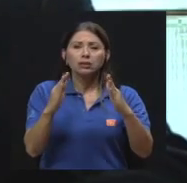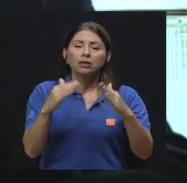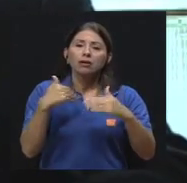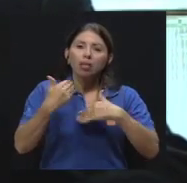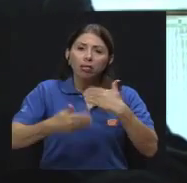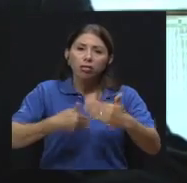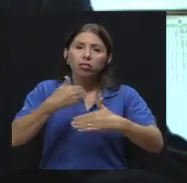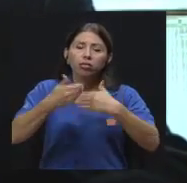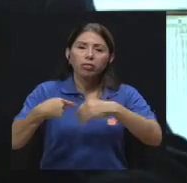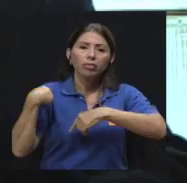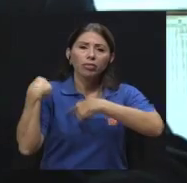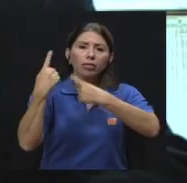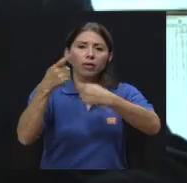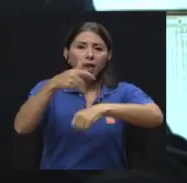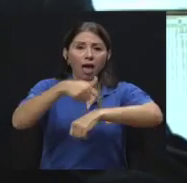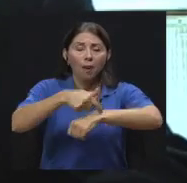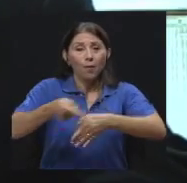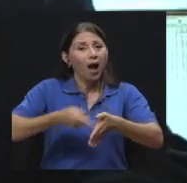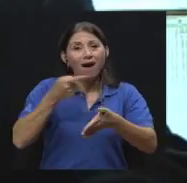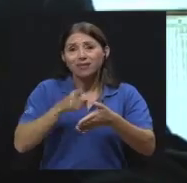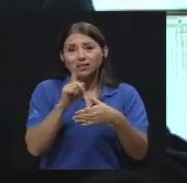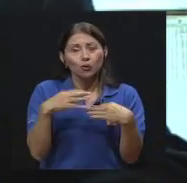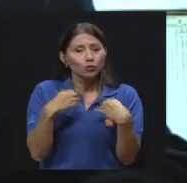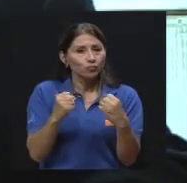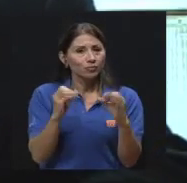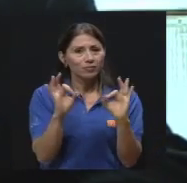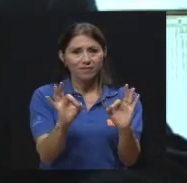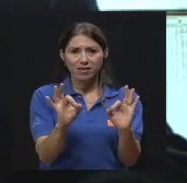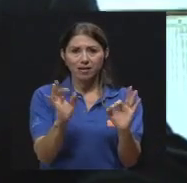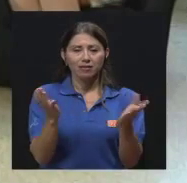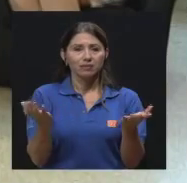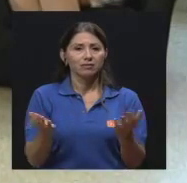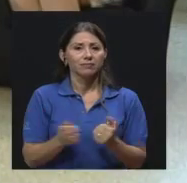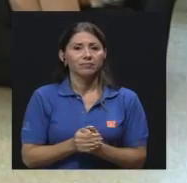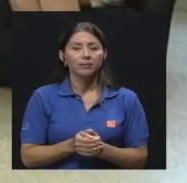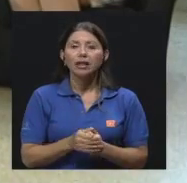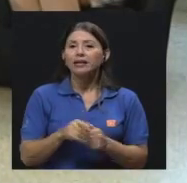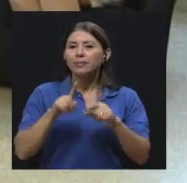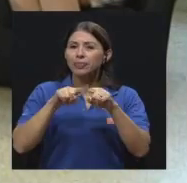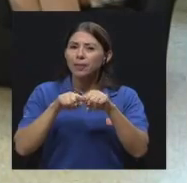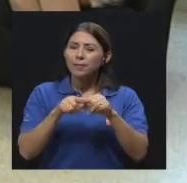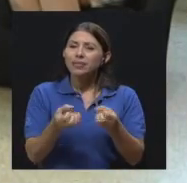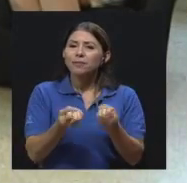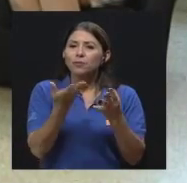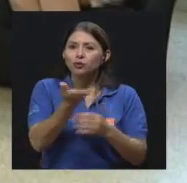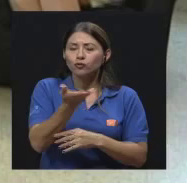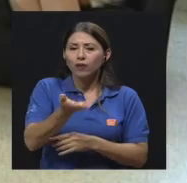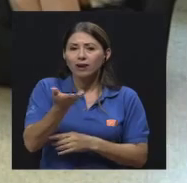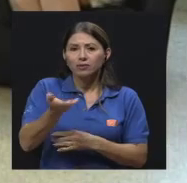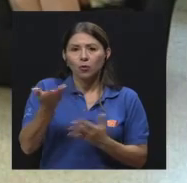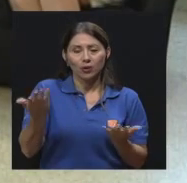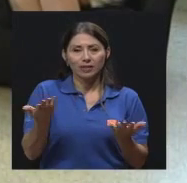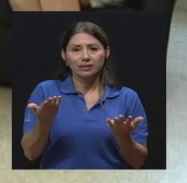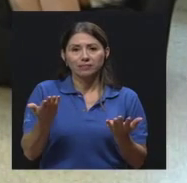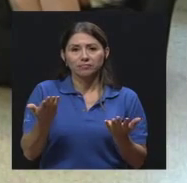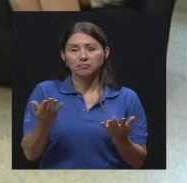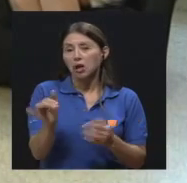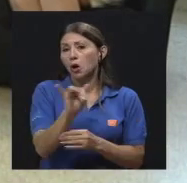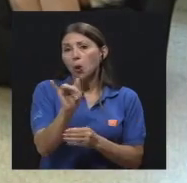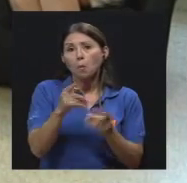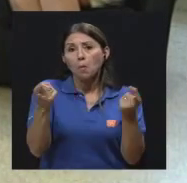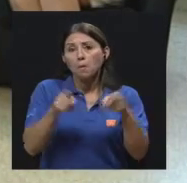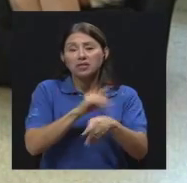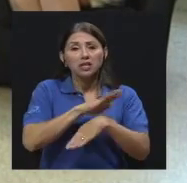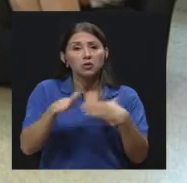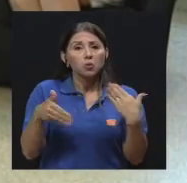corregirá, no siempre un hongo de la uña tiende a curar. No, depende de muchos factores, ¿verdad? Bueno, como